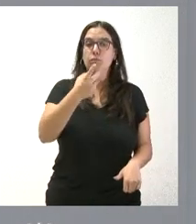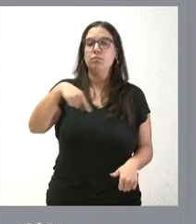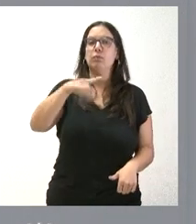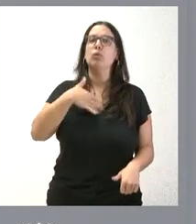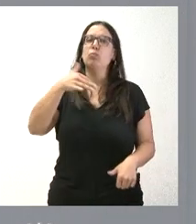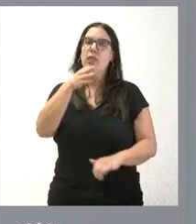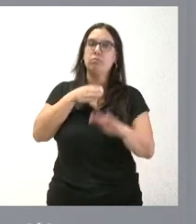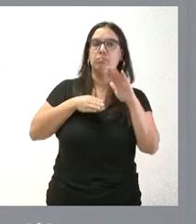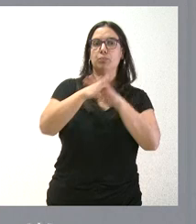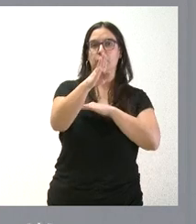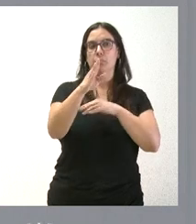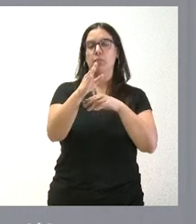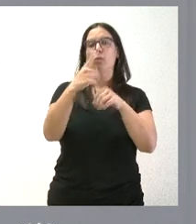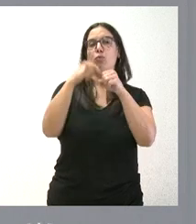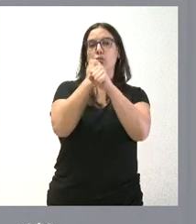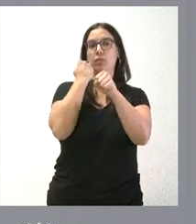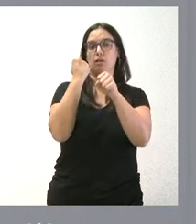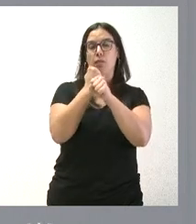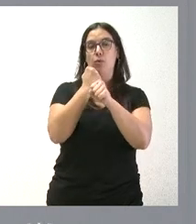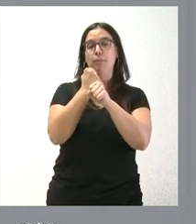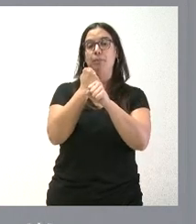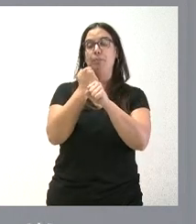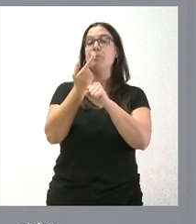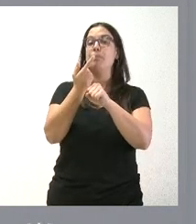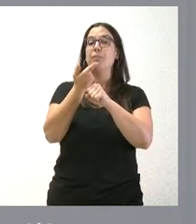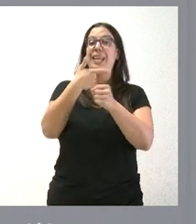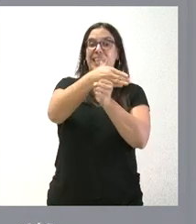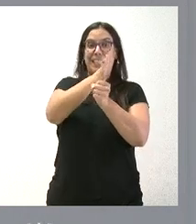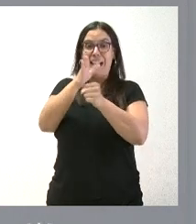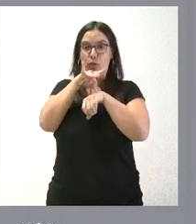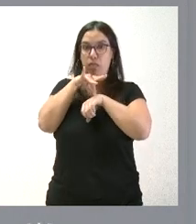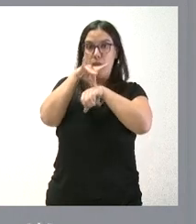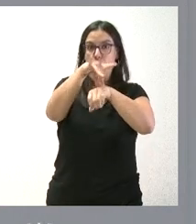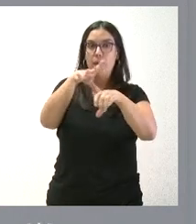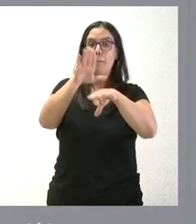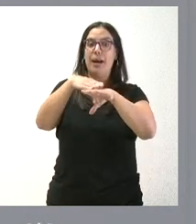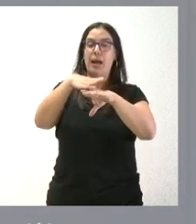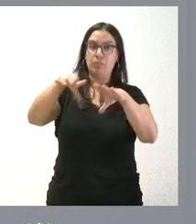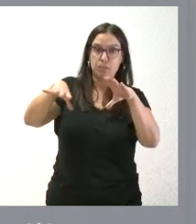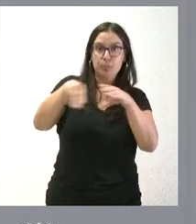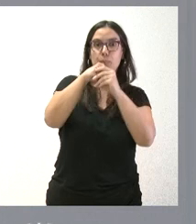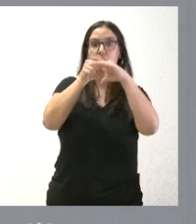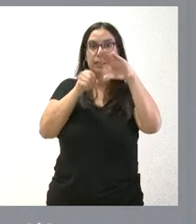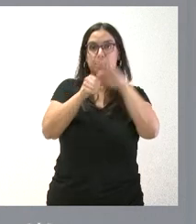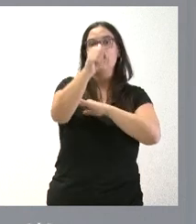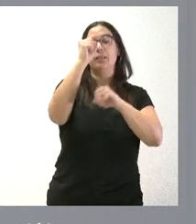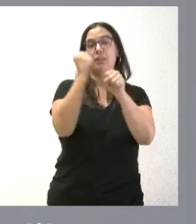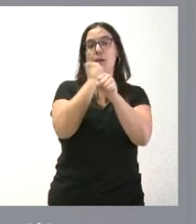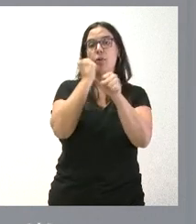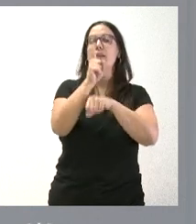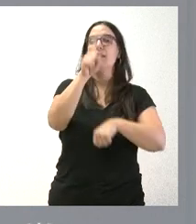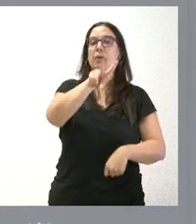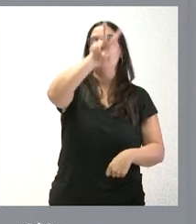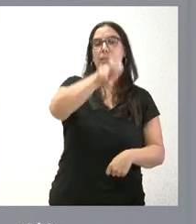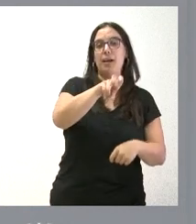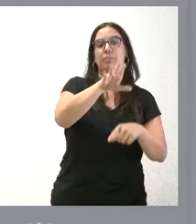acceso a un puesto de trabajo, sigan un itinerario de inserción laboral y, de esta forma, también sirva como elemento de